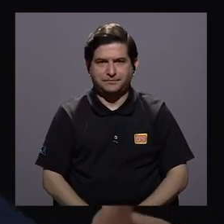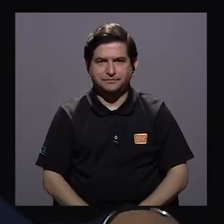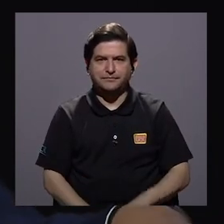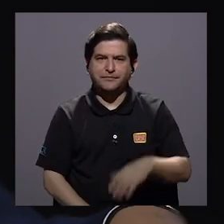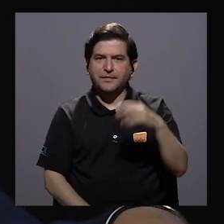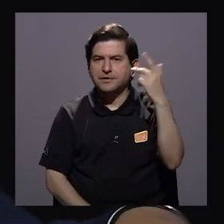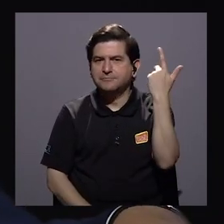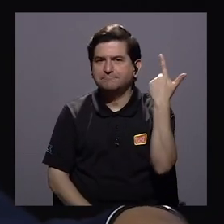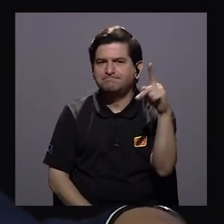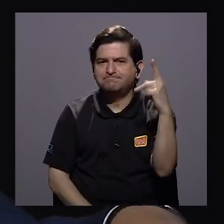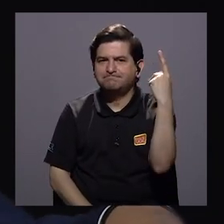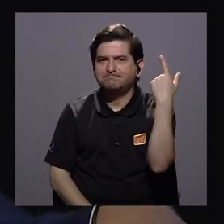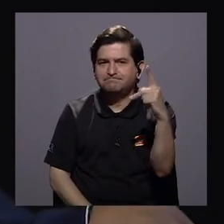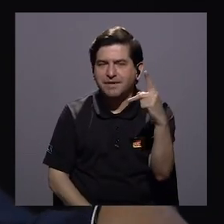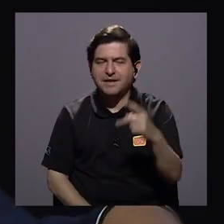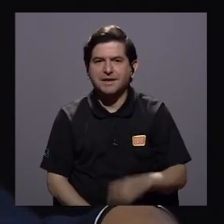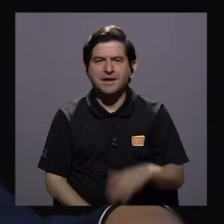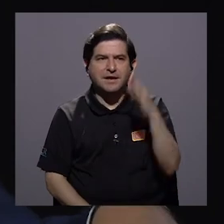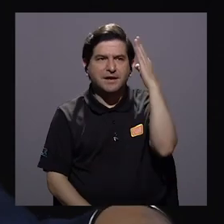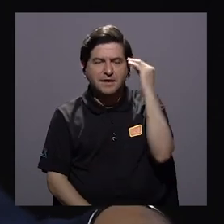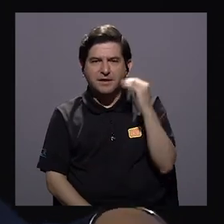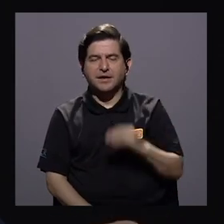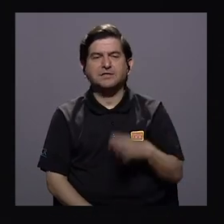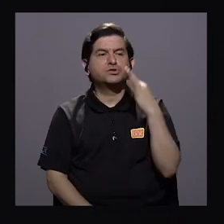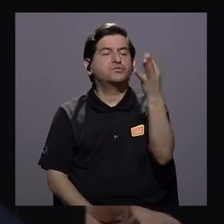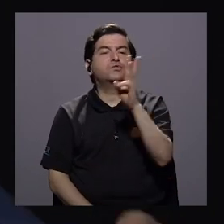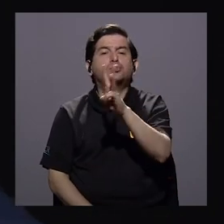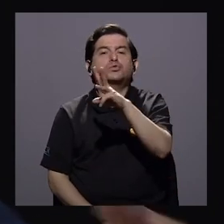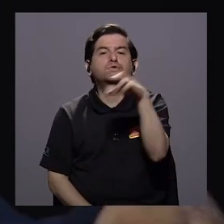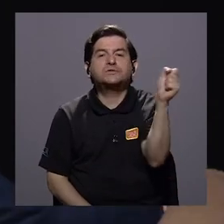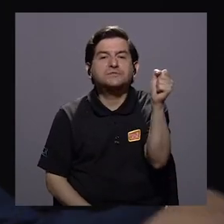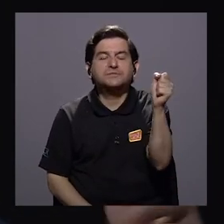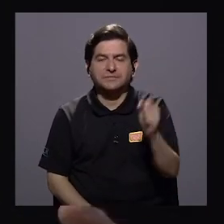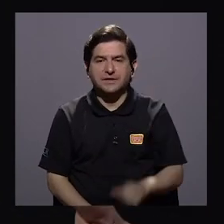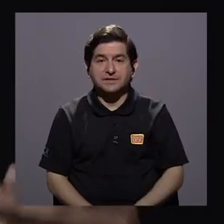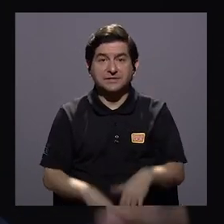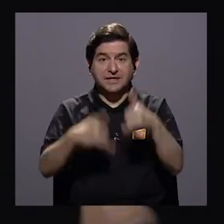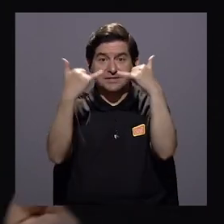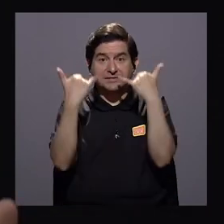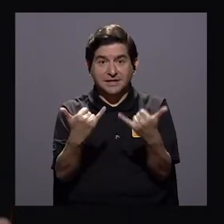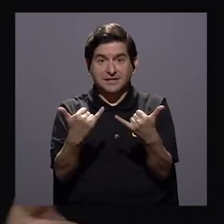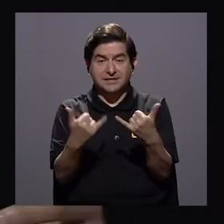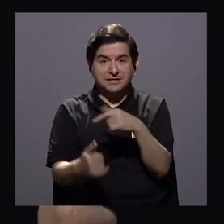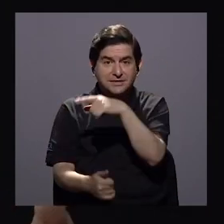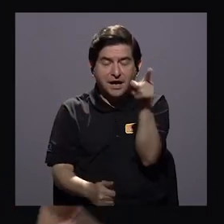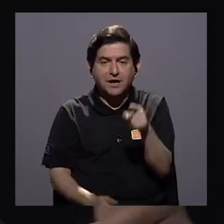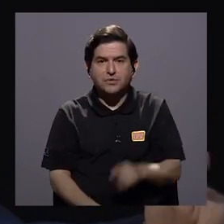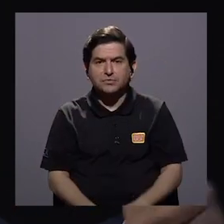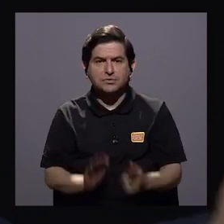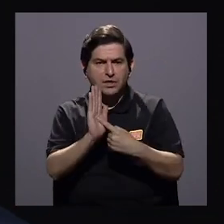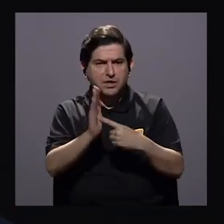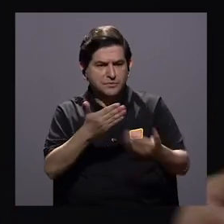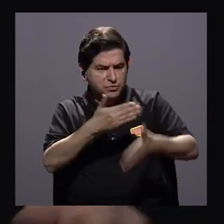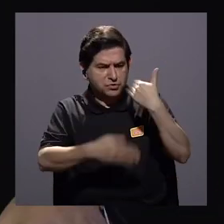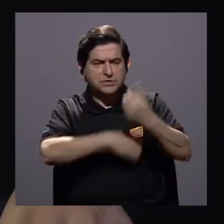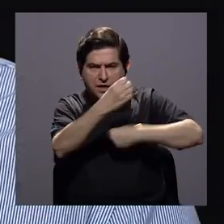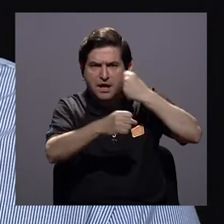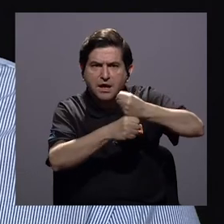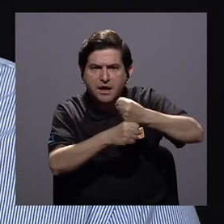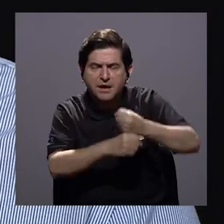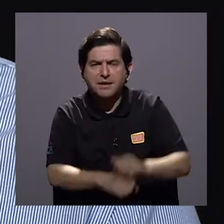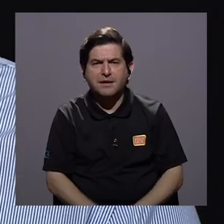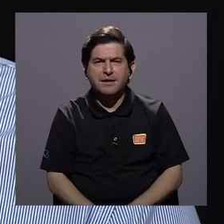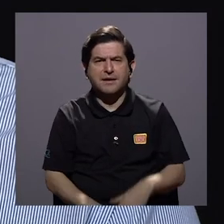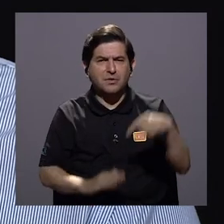son las amenazas que se vivencian en este próximo semestre pero que además ya ustedes las han vivenciado en años anteriores